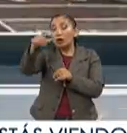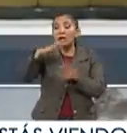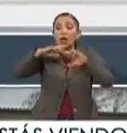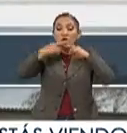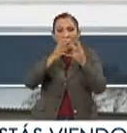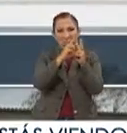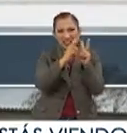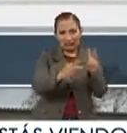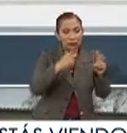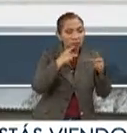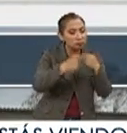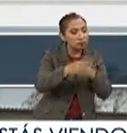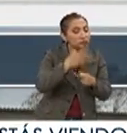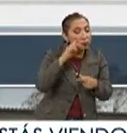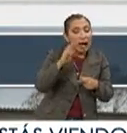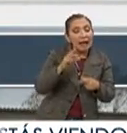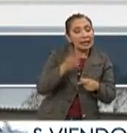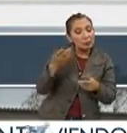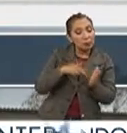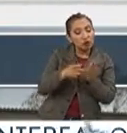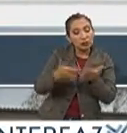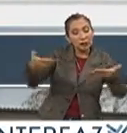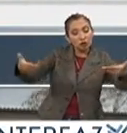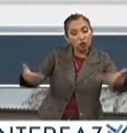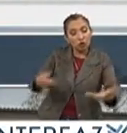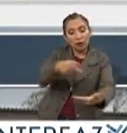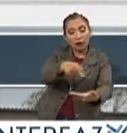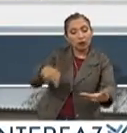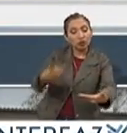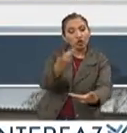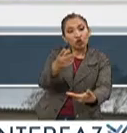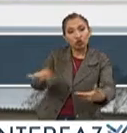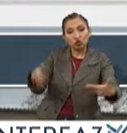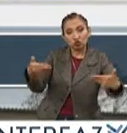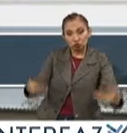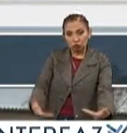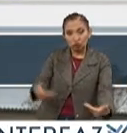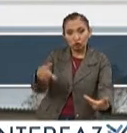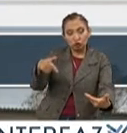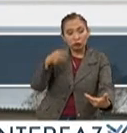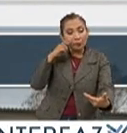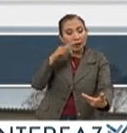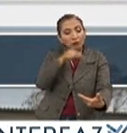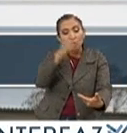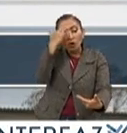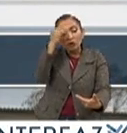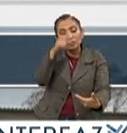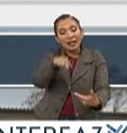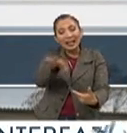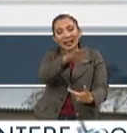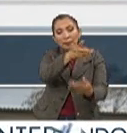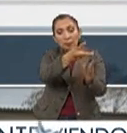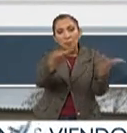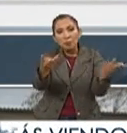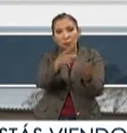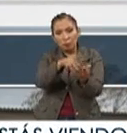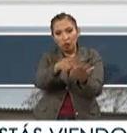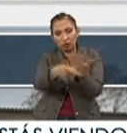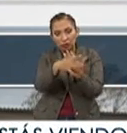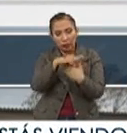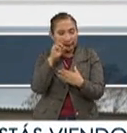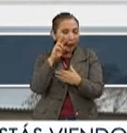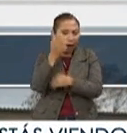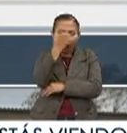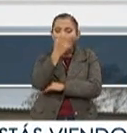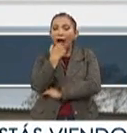reuniones de vecinos también para con el instituto y con las vecinas, también vecinas de las colonias, para que conozcan el universo de proyectos y